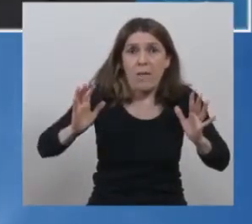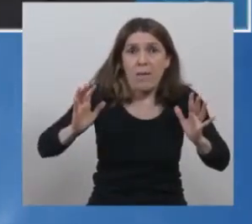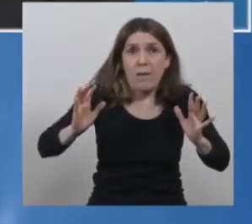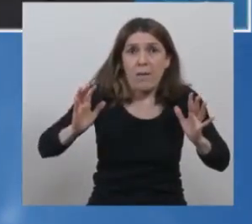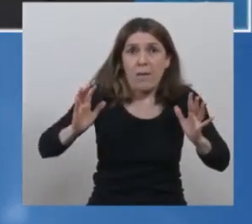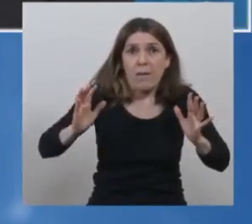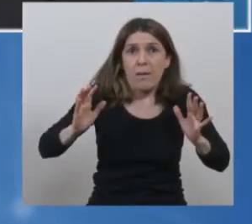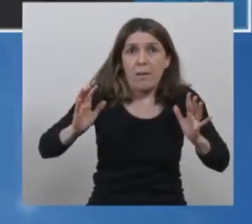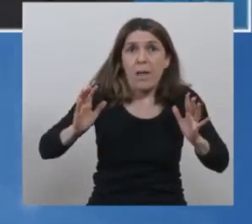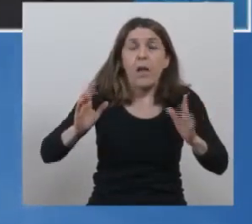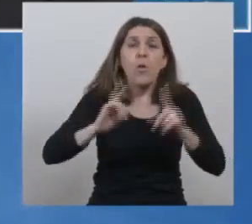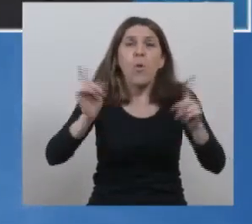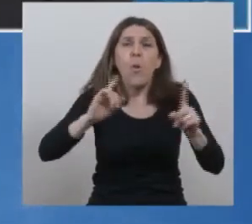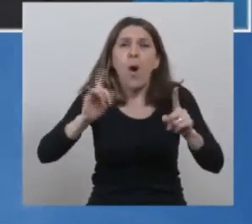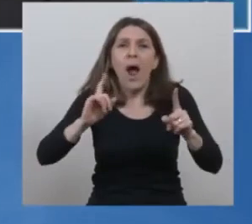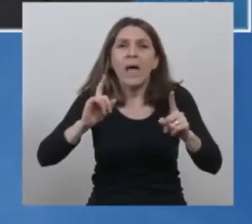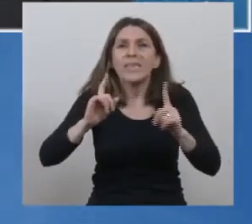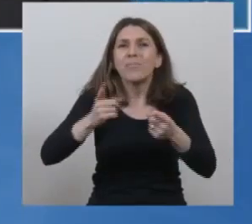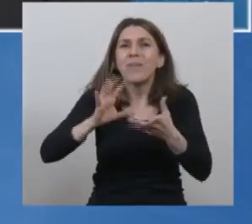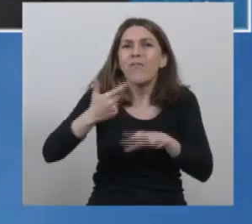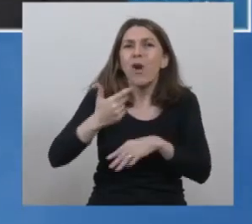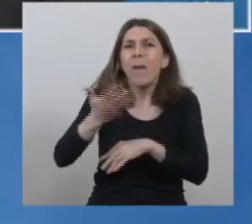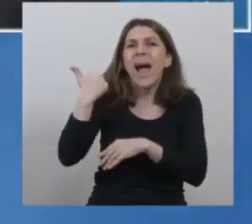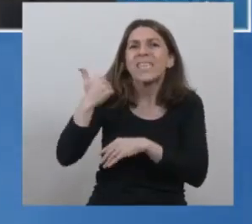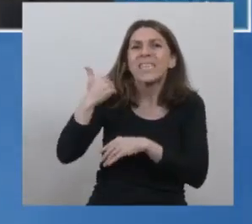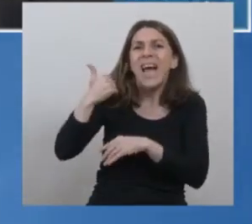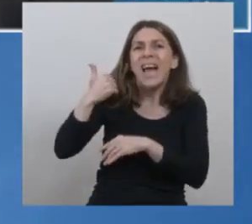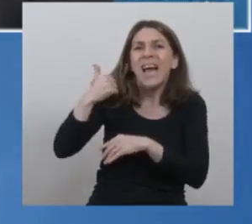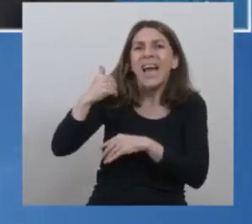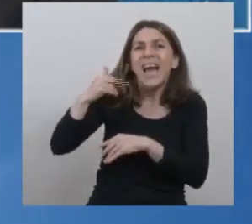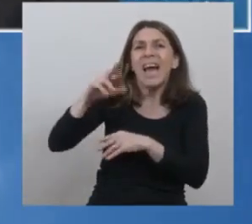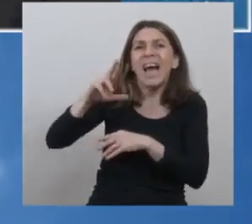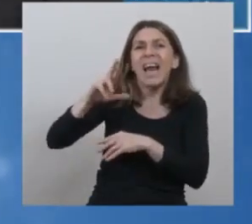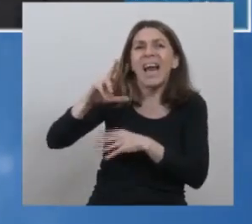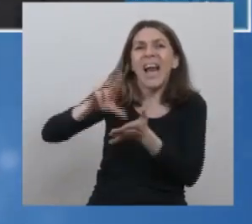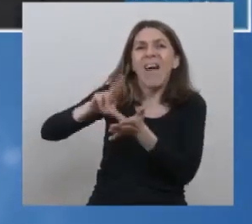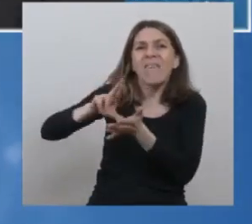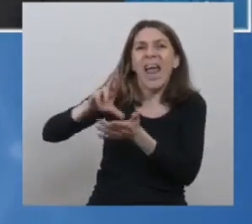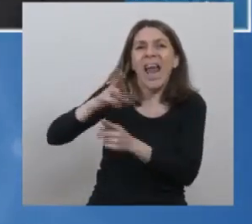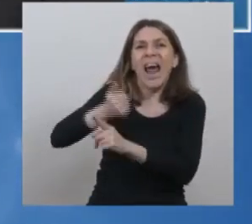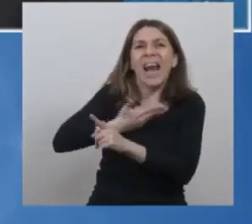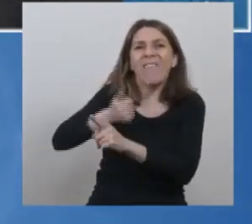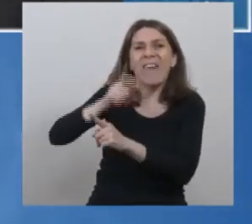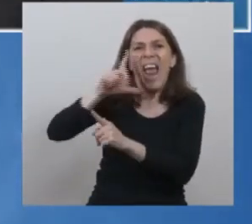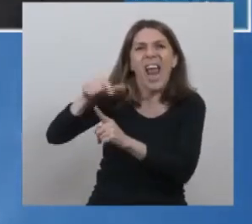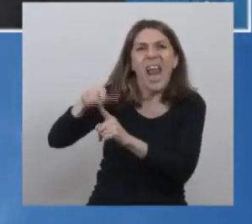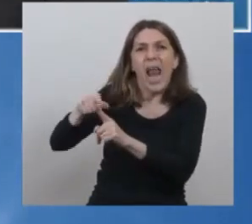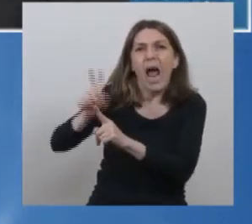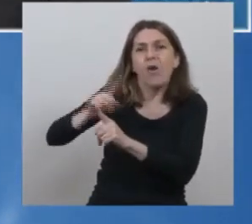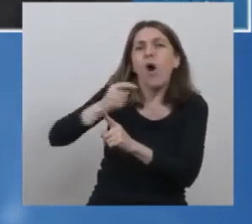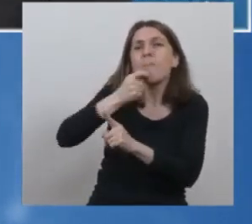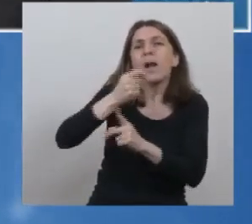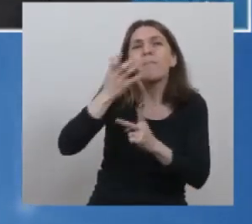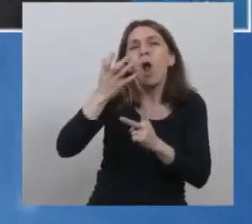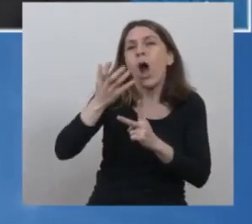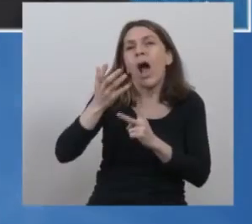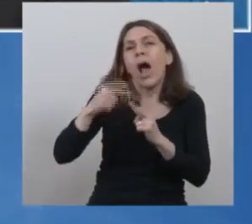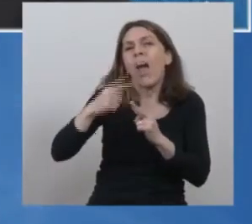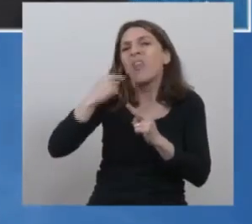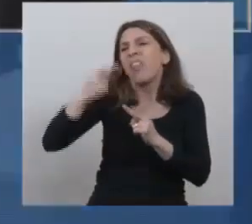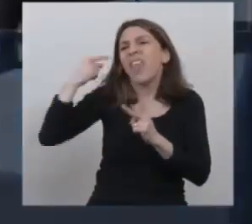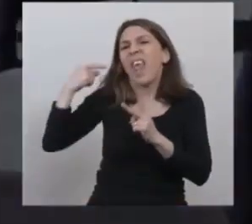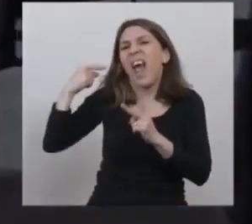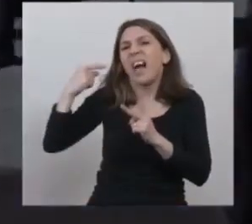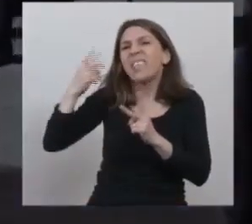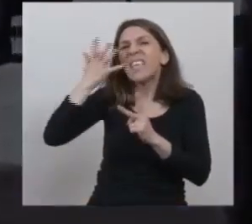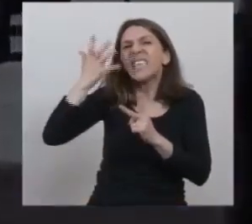el modo no es el que vimos ayer en Rafaela no lo es el modo no es lo que vimos en Tigre días atrás